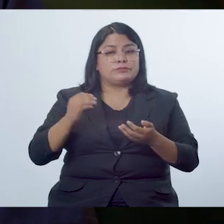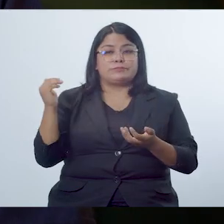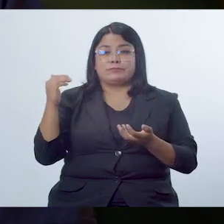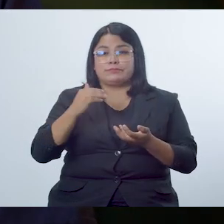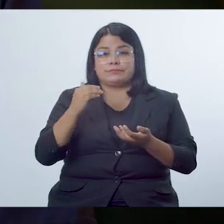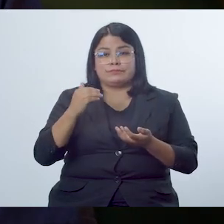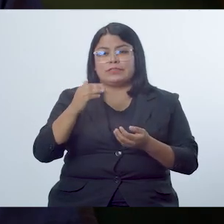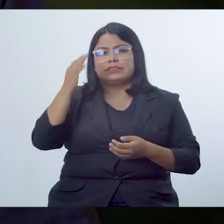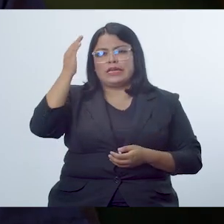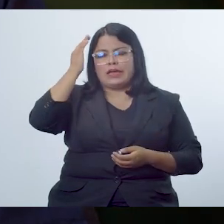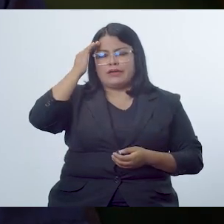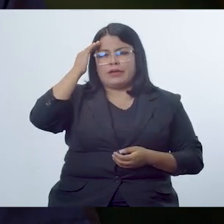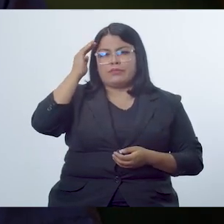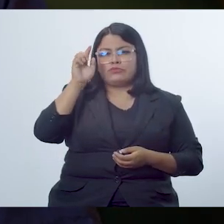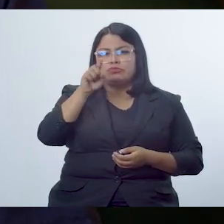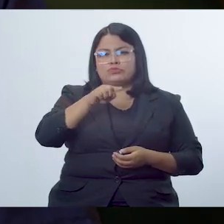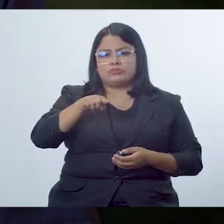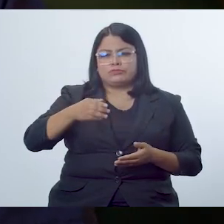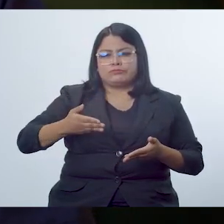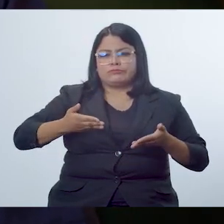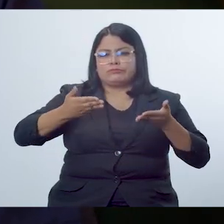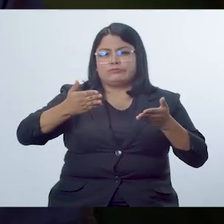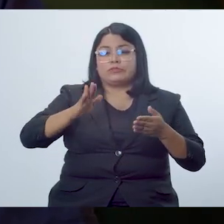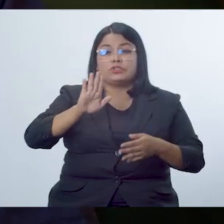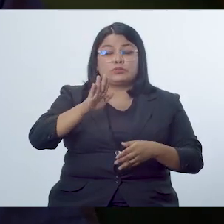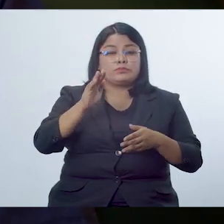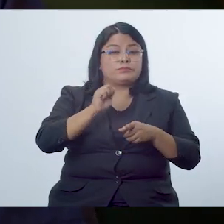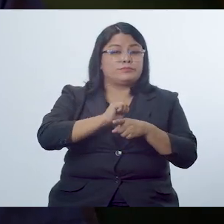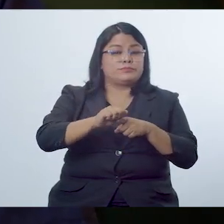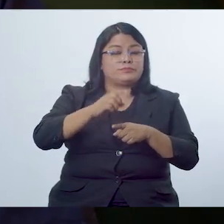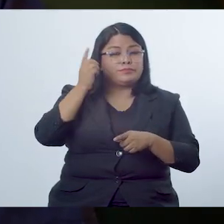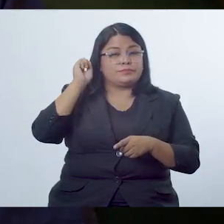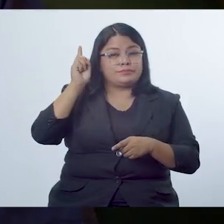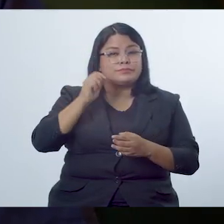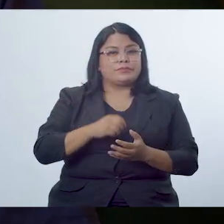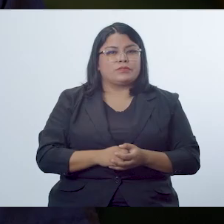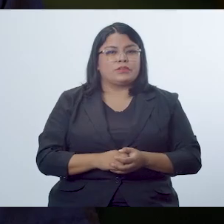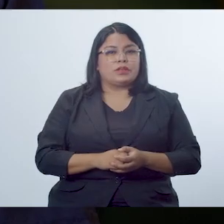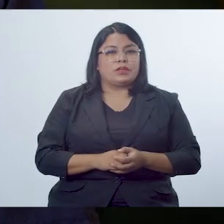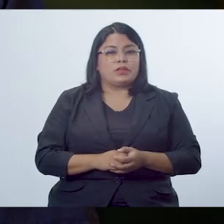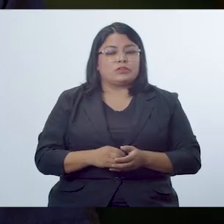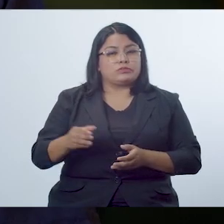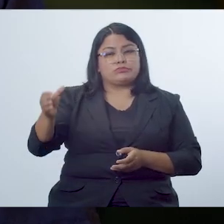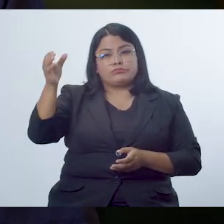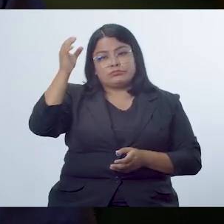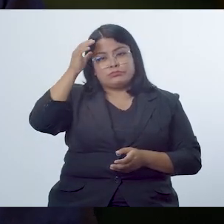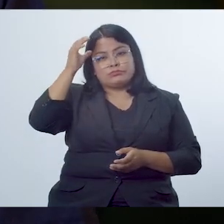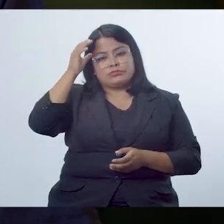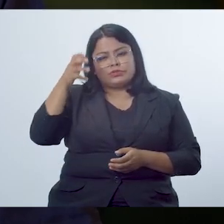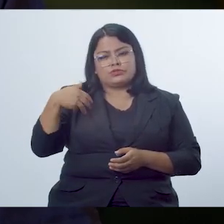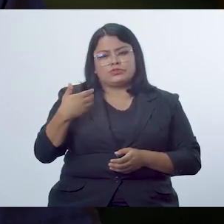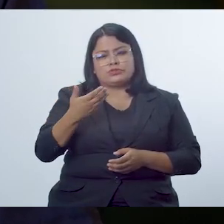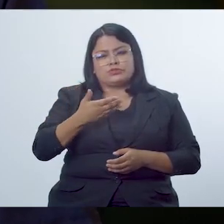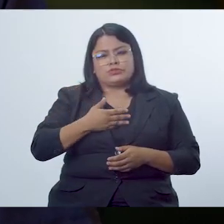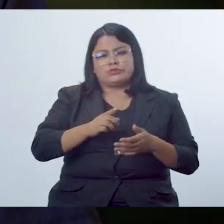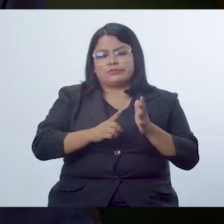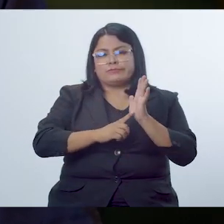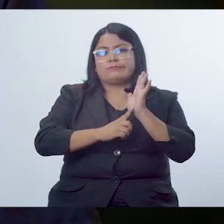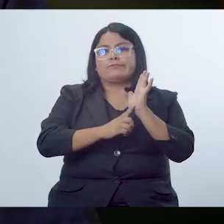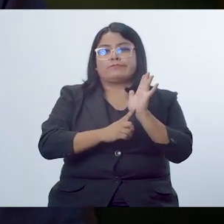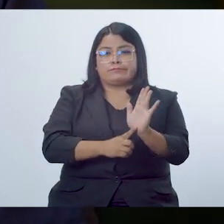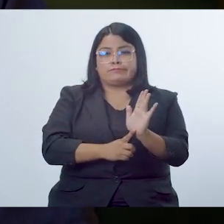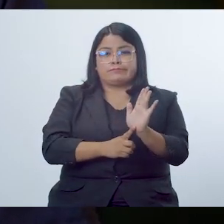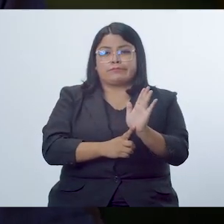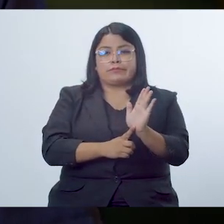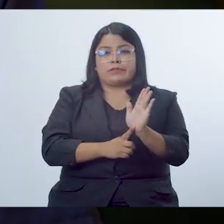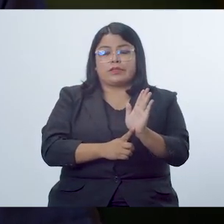procesos formativos que sabemos que les ayudan mucho en su práctica docente es algo conceptual que hemos tratado